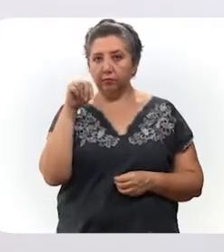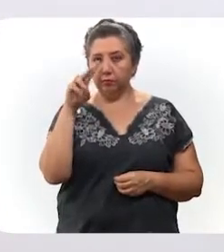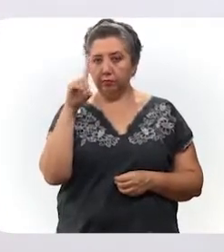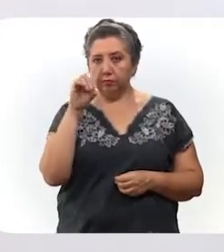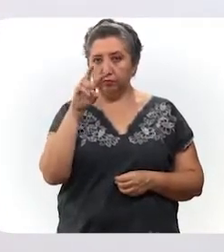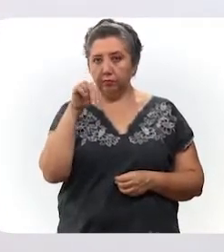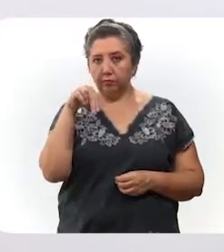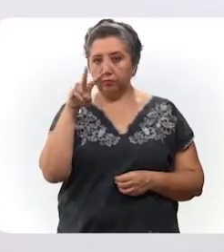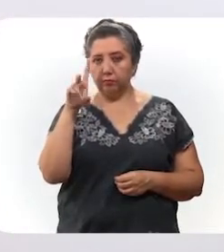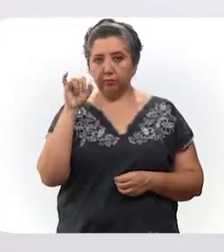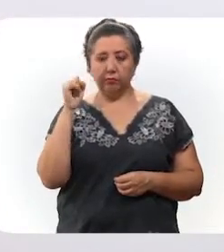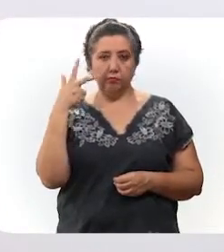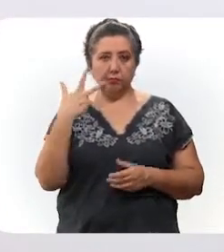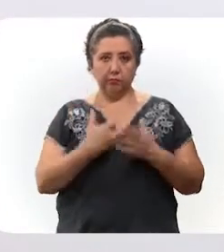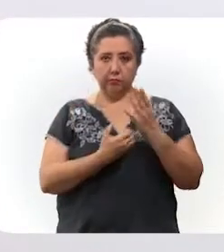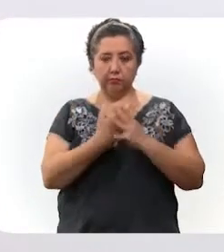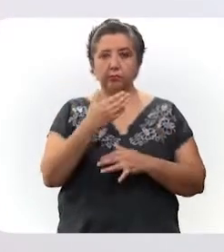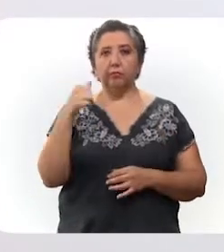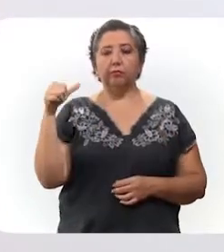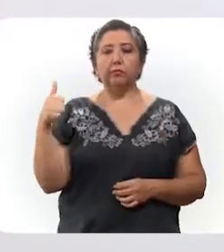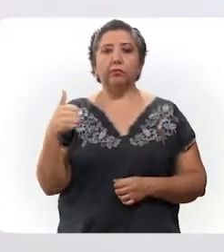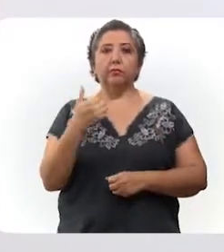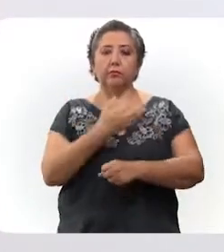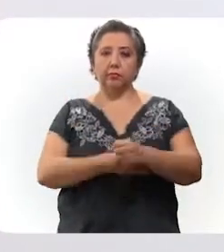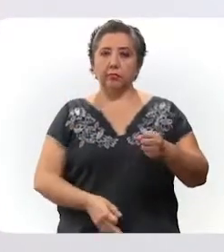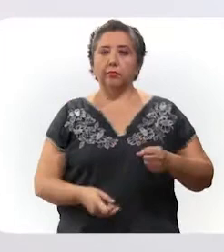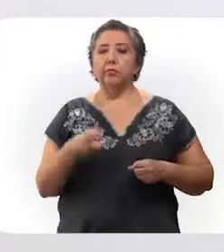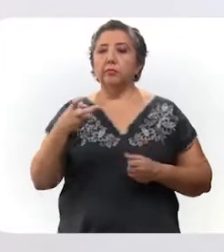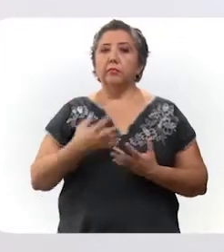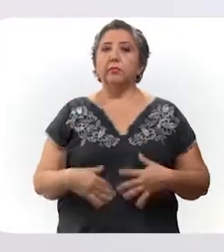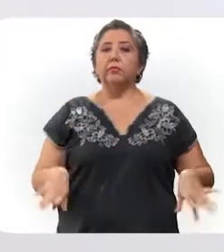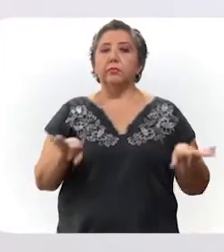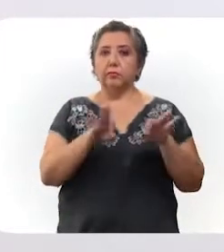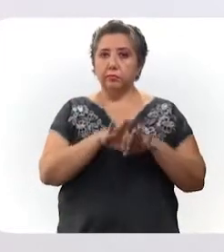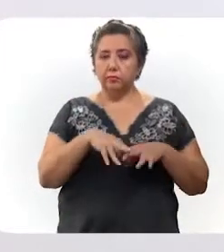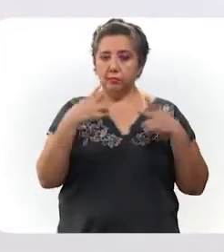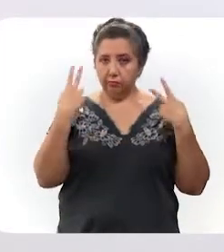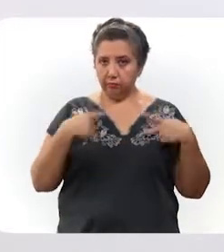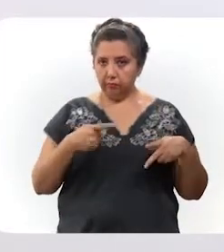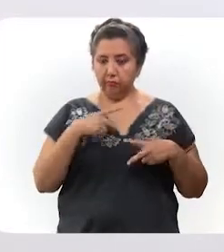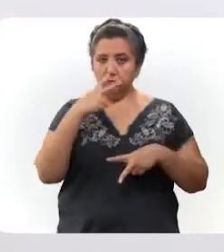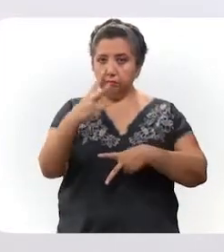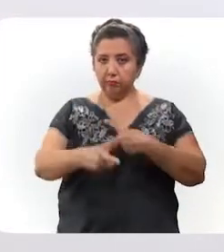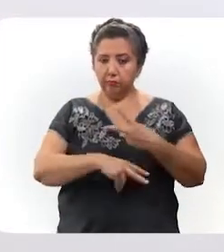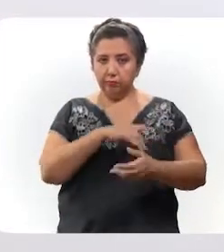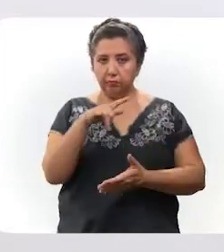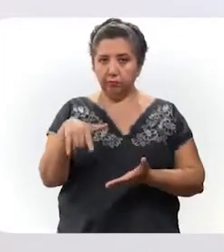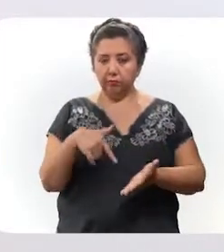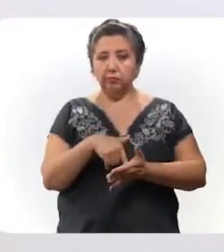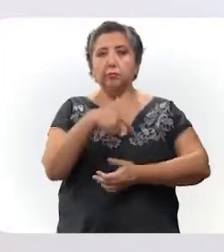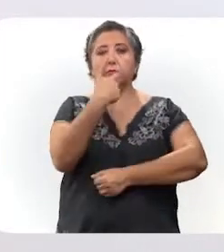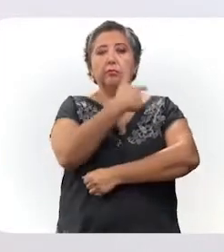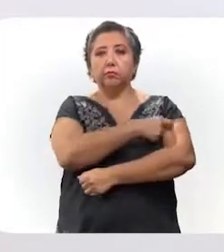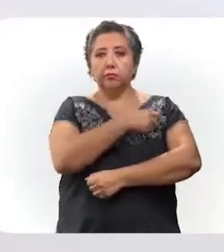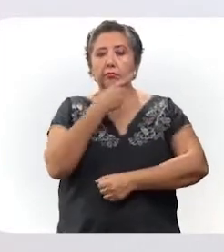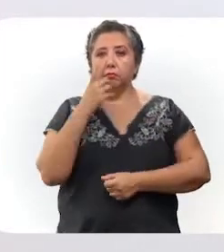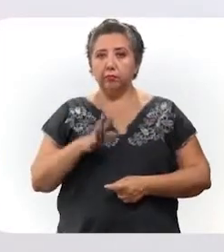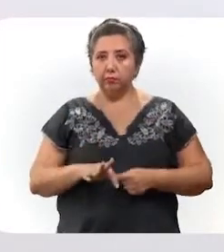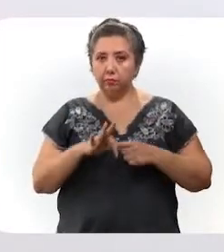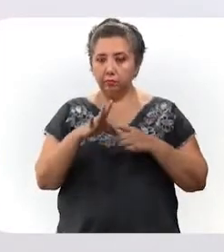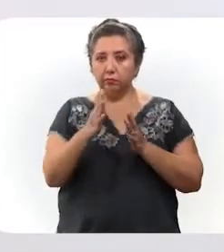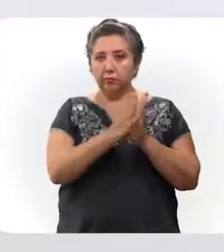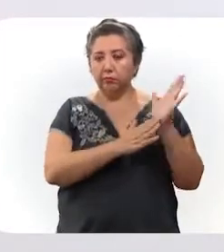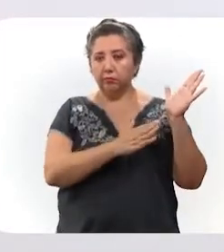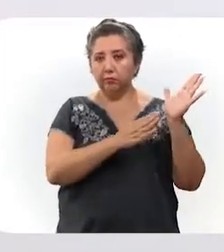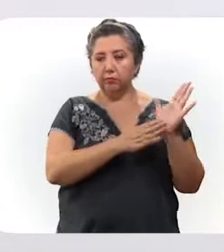de 8 de la mañana a 6 de la tarde. Es indispensable que las personas acudan al módulo de vacunación presente en su certificado